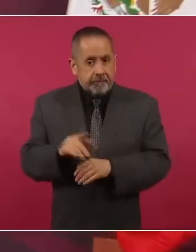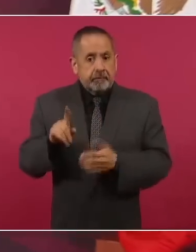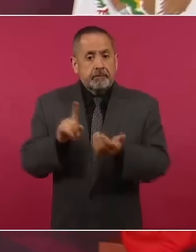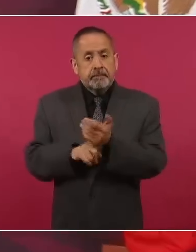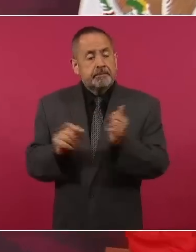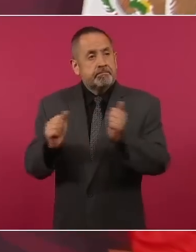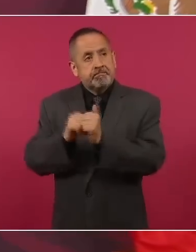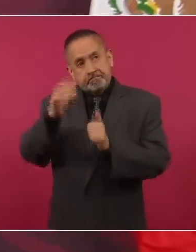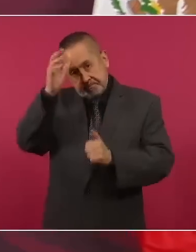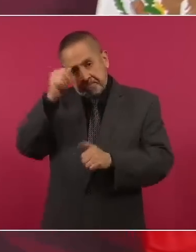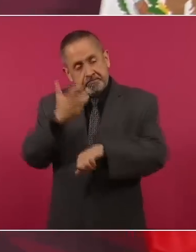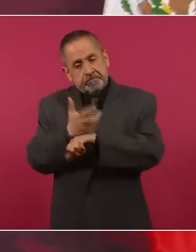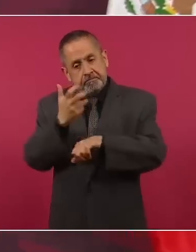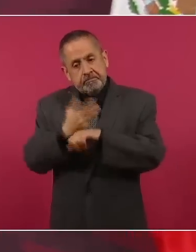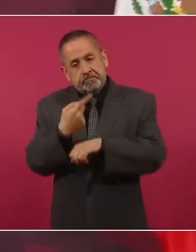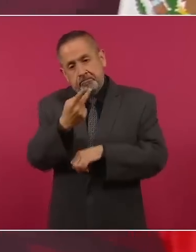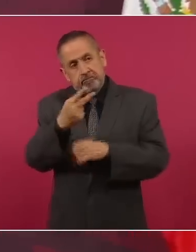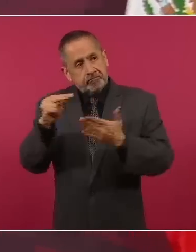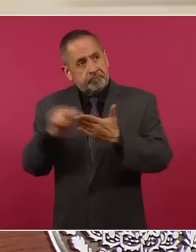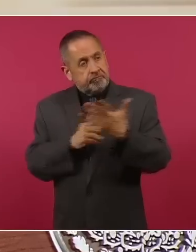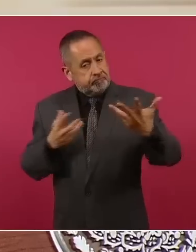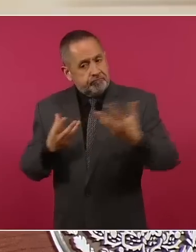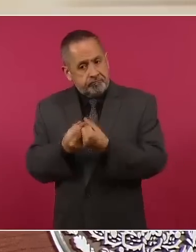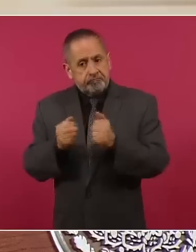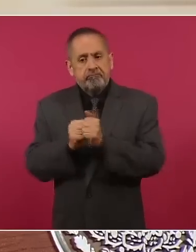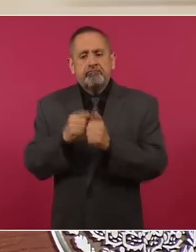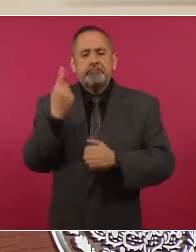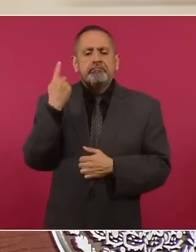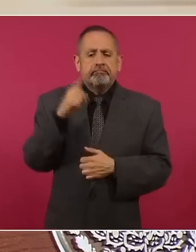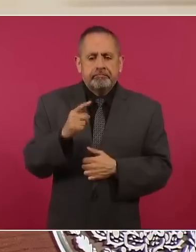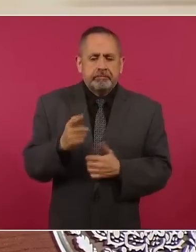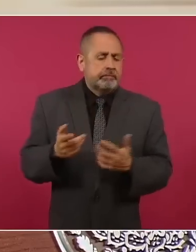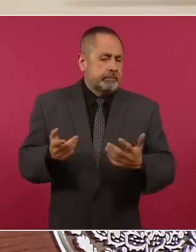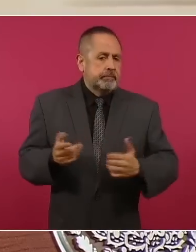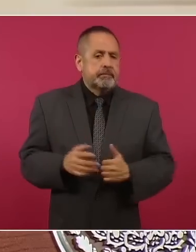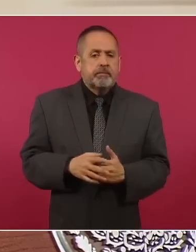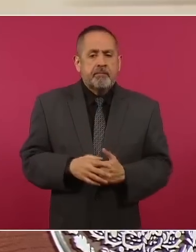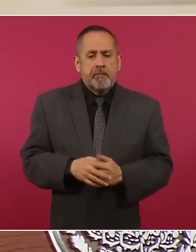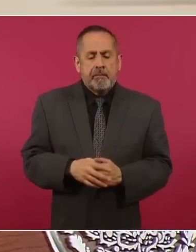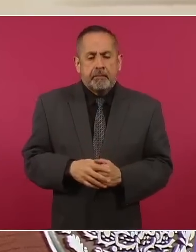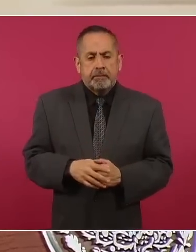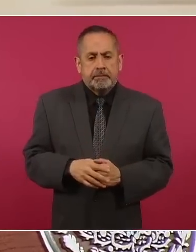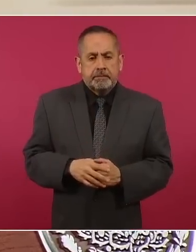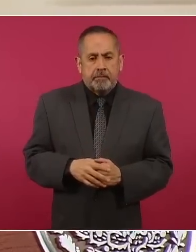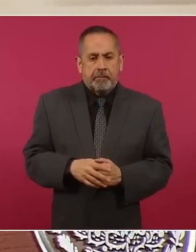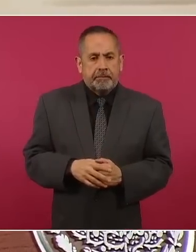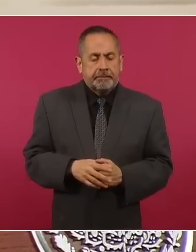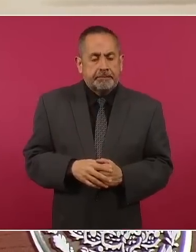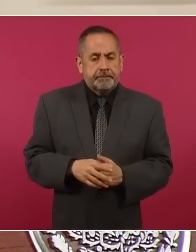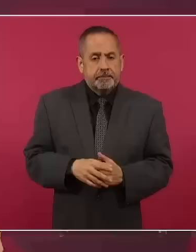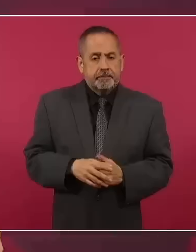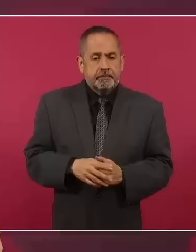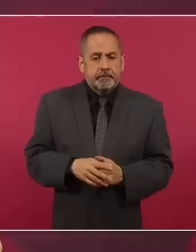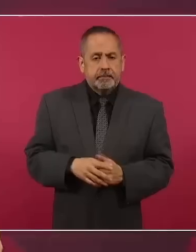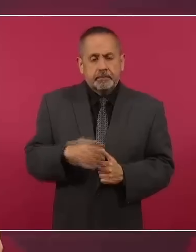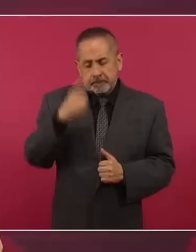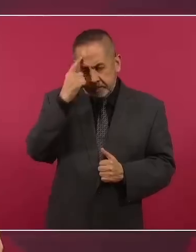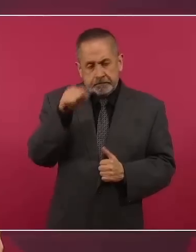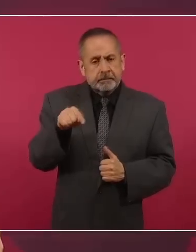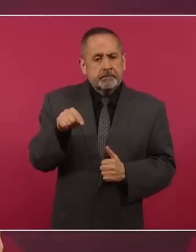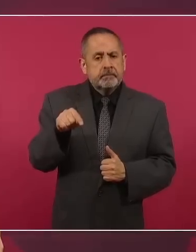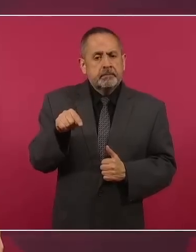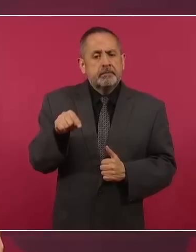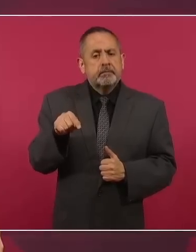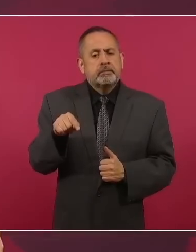Unidos para contribuir a enfrentar